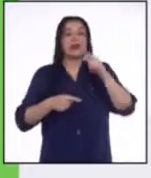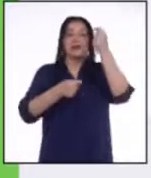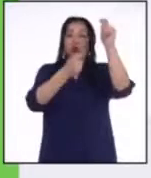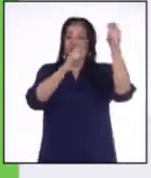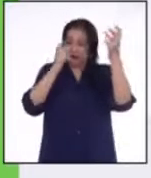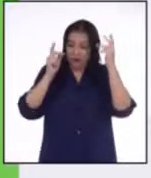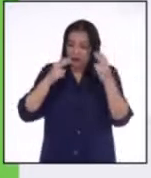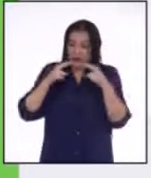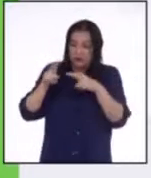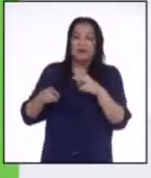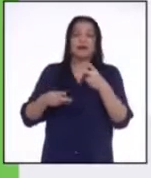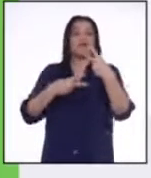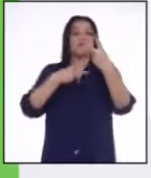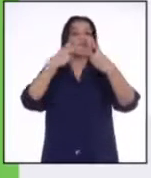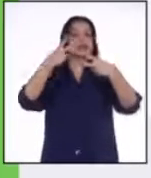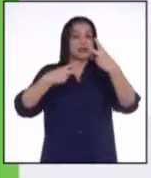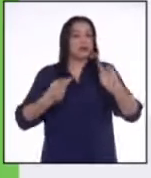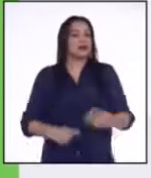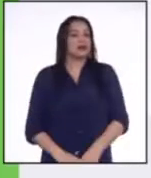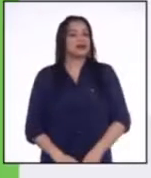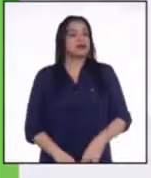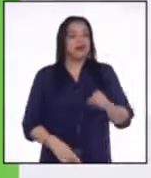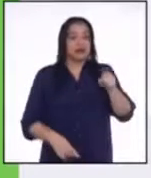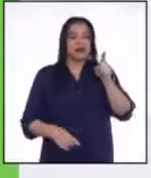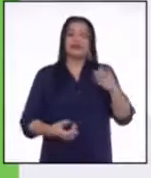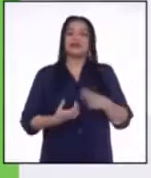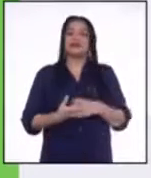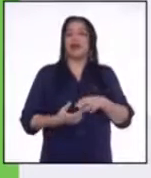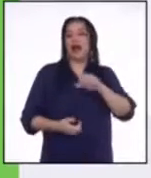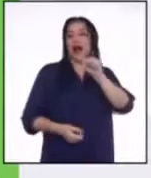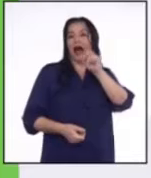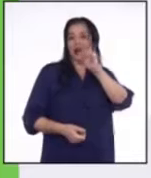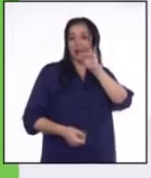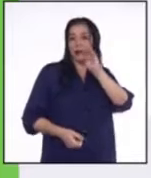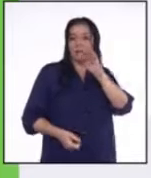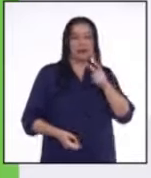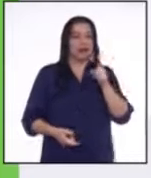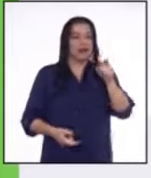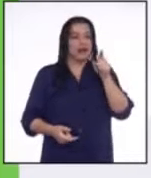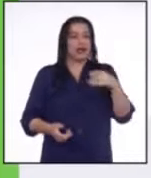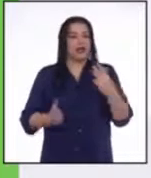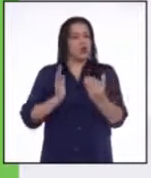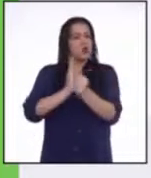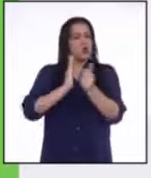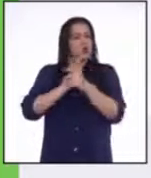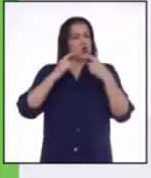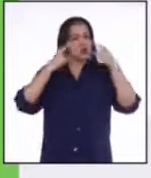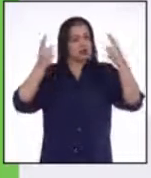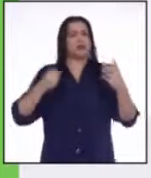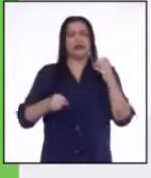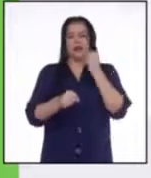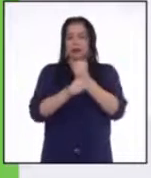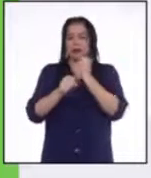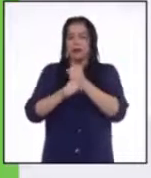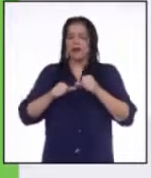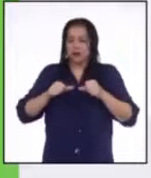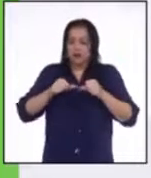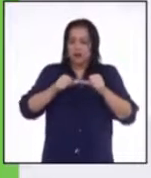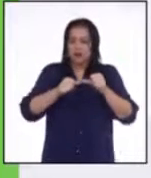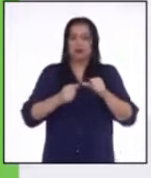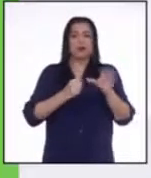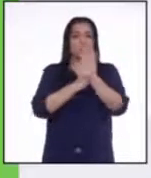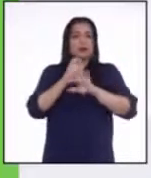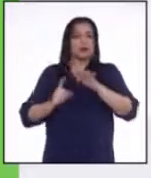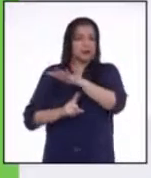ellos han venido a visitarnos, por ejemplo, Jack Hanna, que es de Animal Planet. Jane Goodall, la famosa primatóloga que trabaja en la conservación y educación